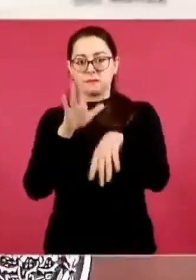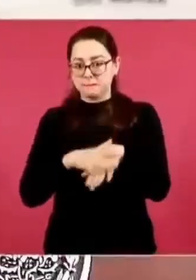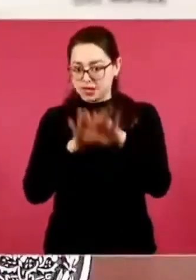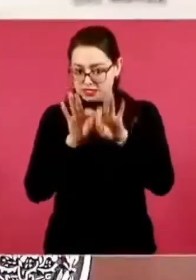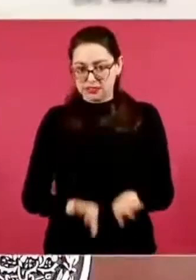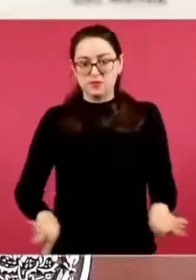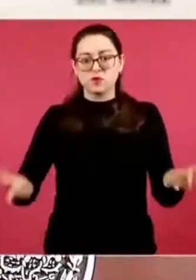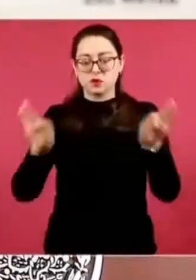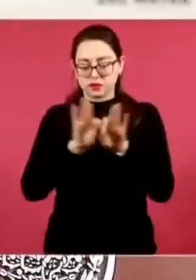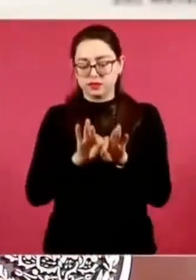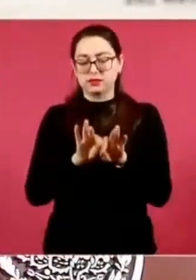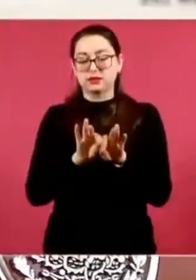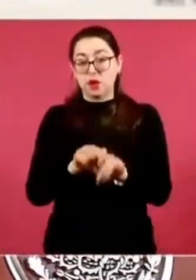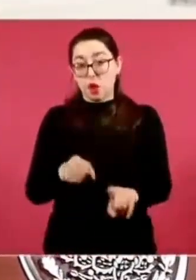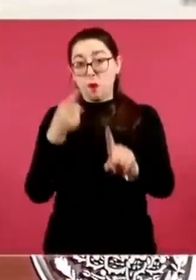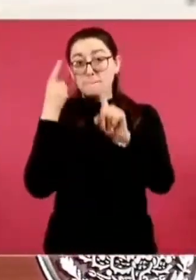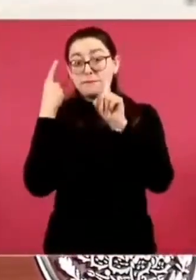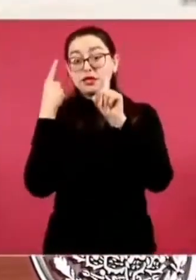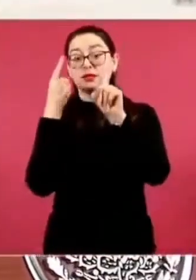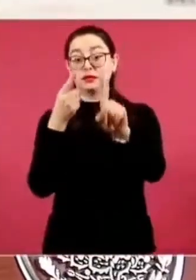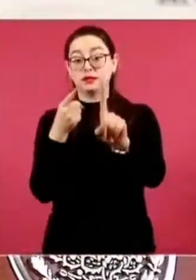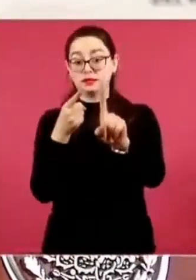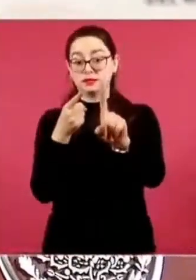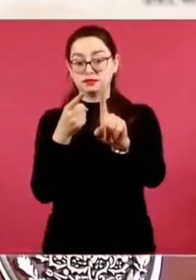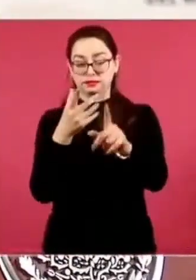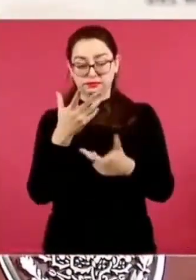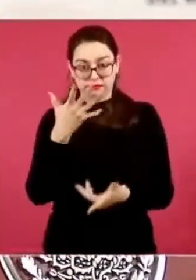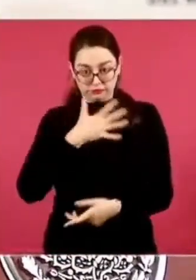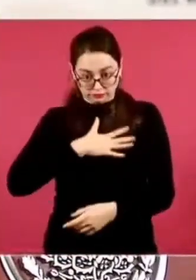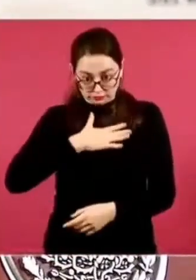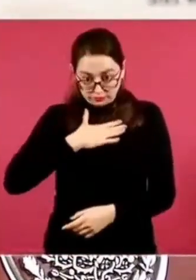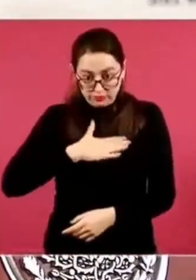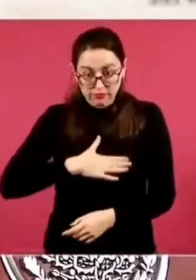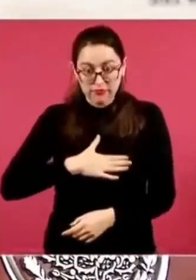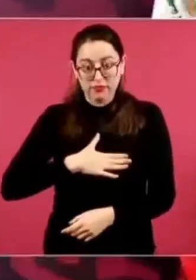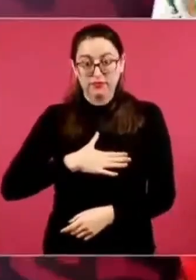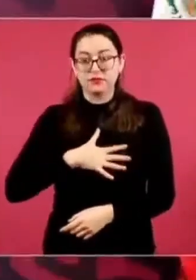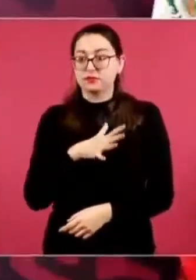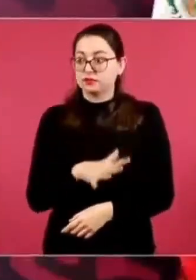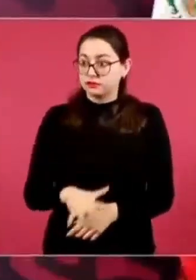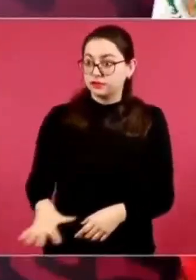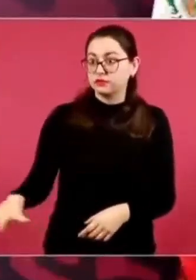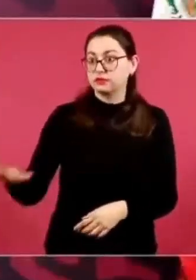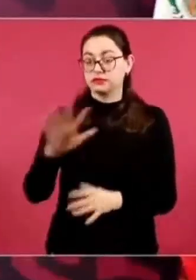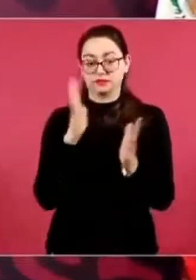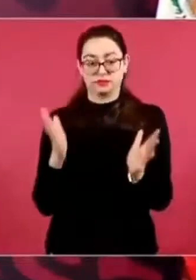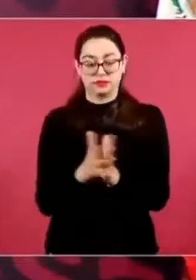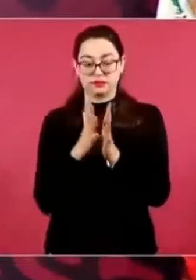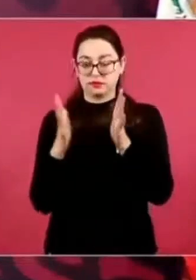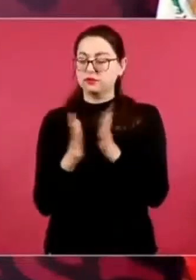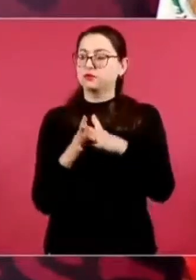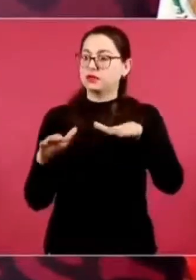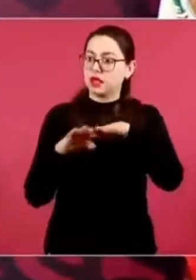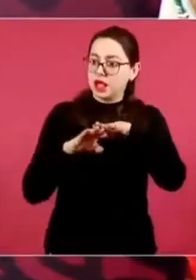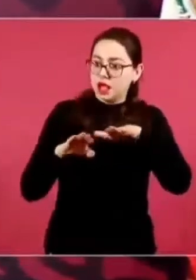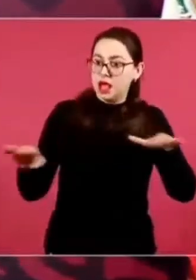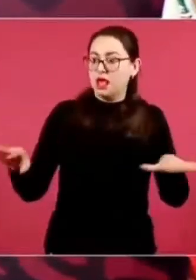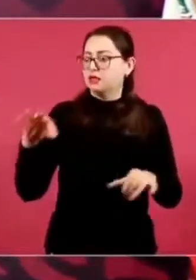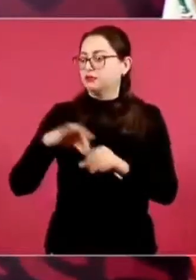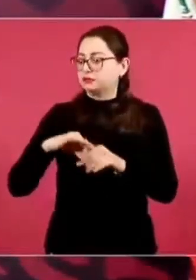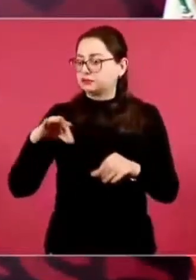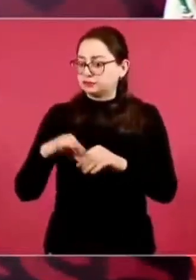es que haya justicia y democracia y libertades en el país,